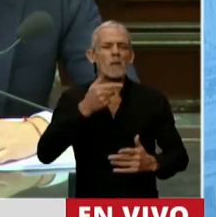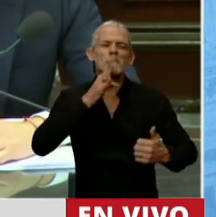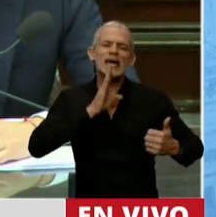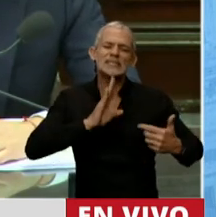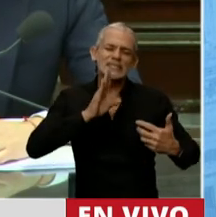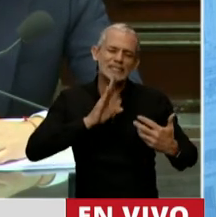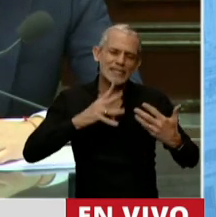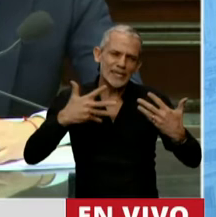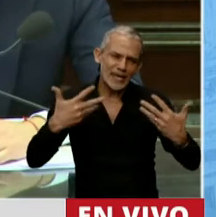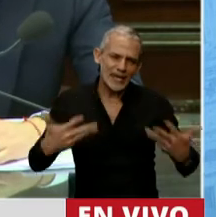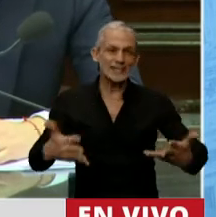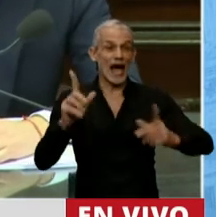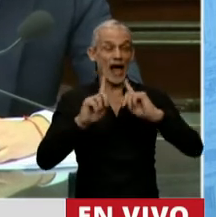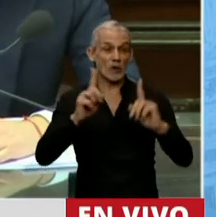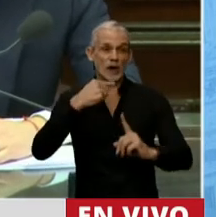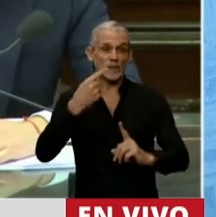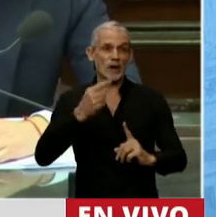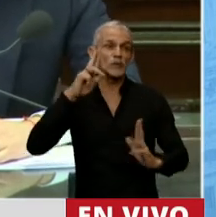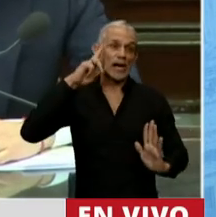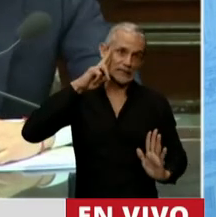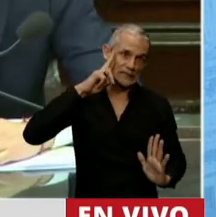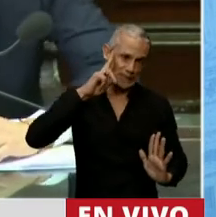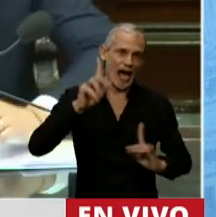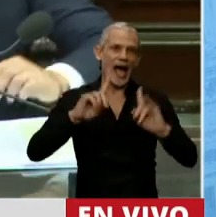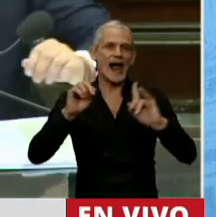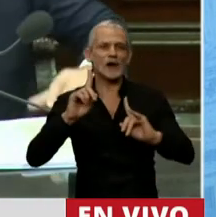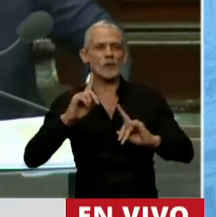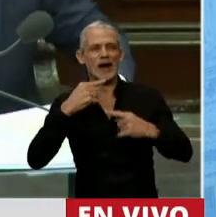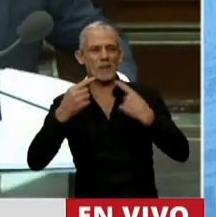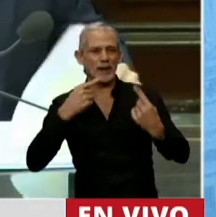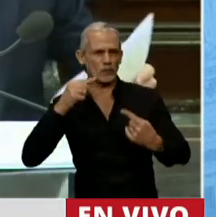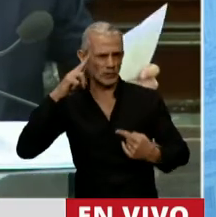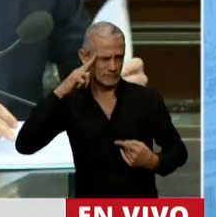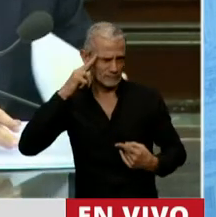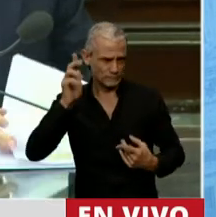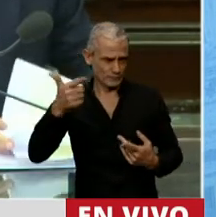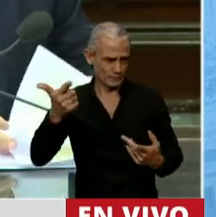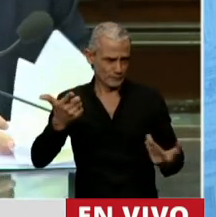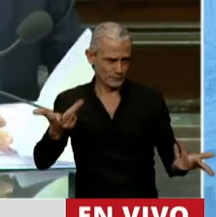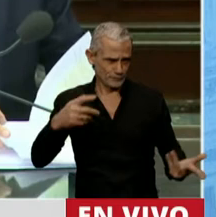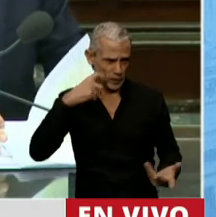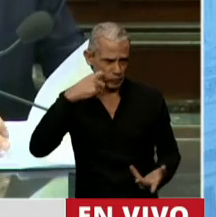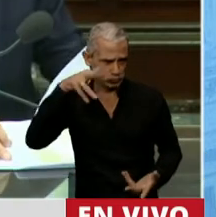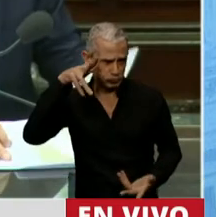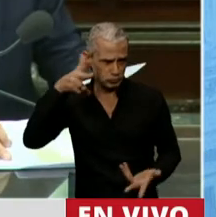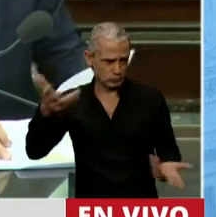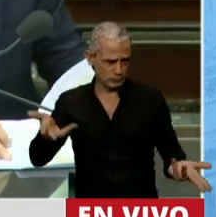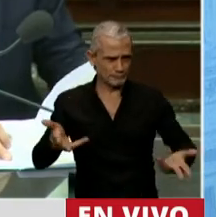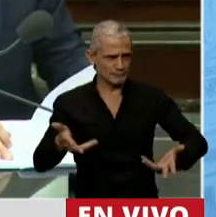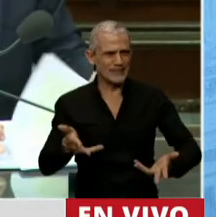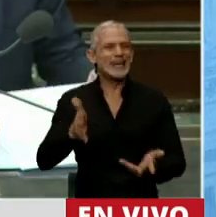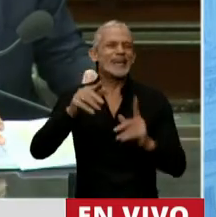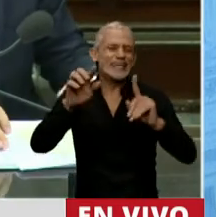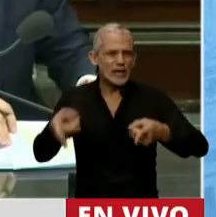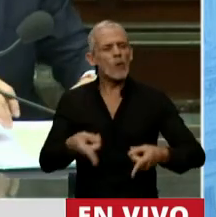paciencia, algunas preguntas respetuosas y muchas de ellas absolutamente irrespetuosas, pero ha